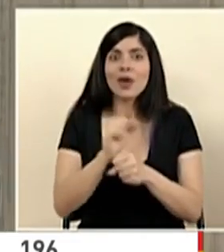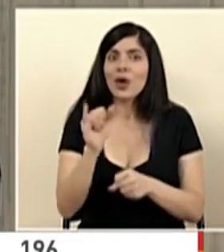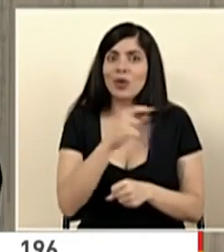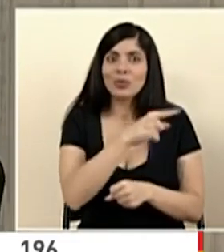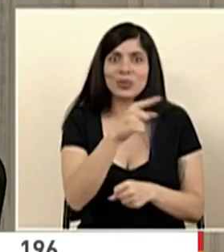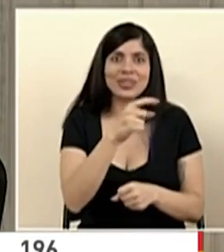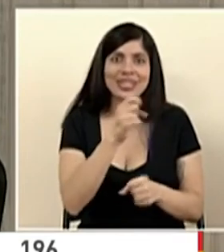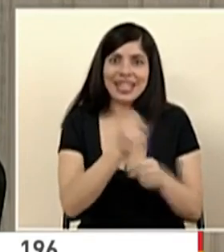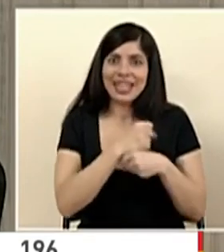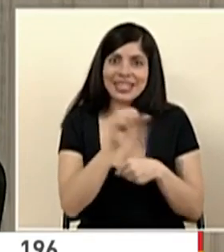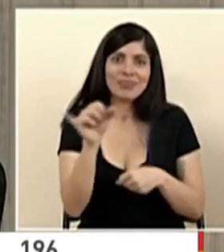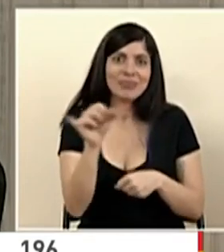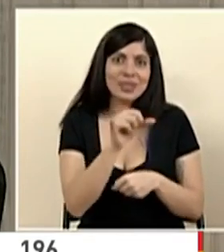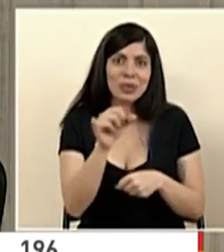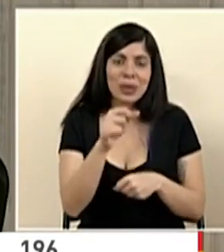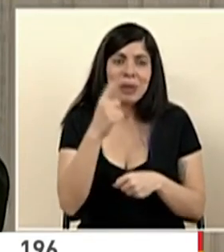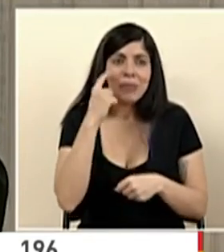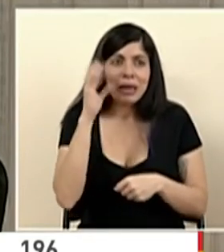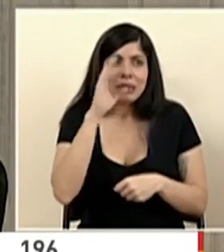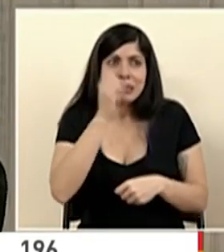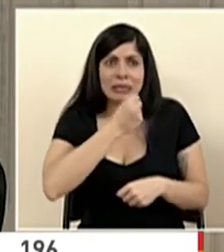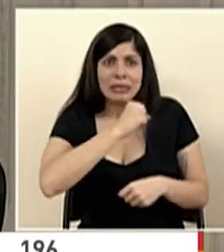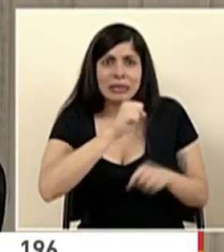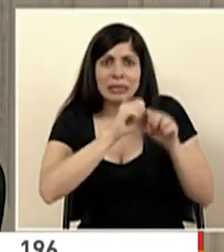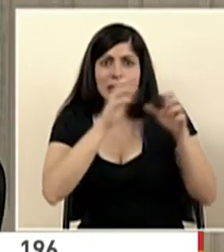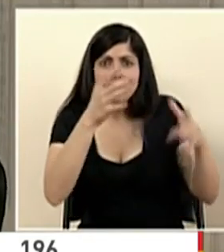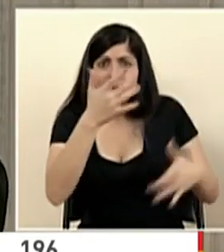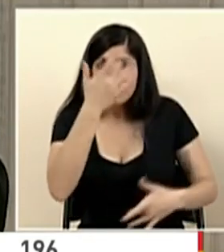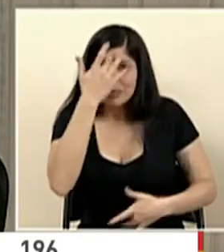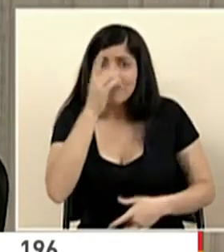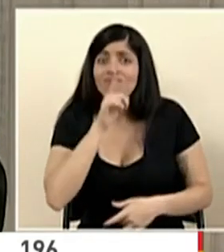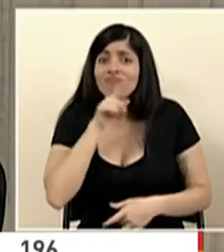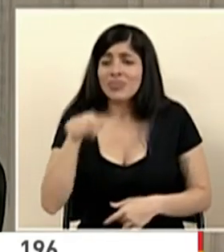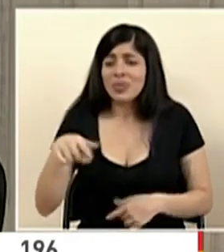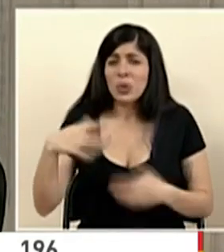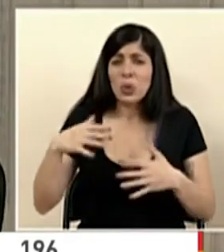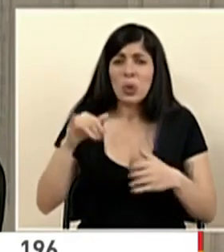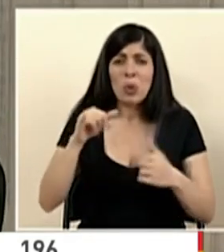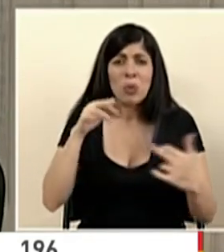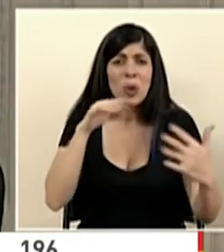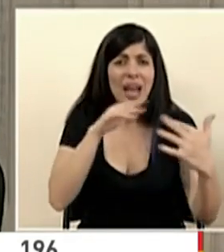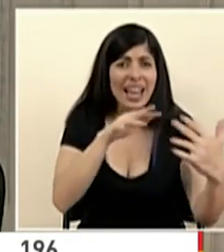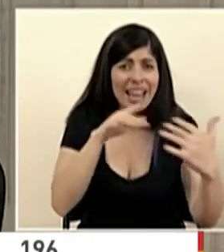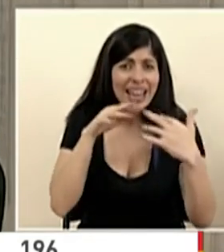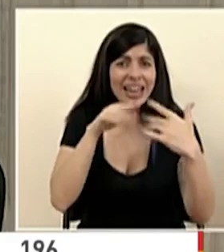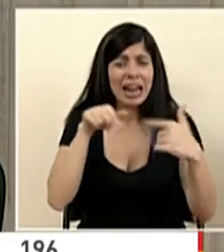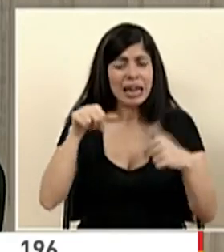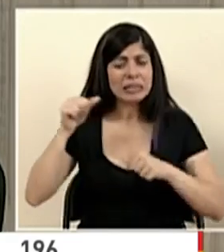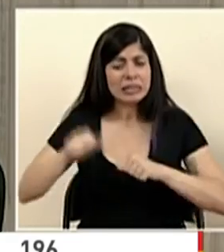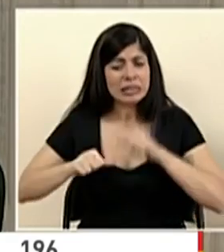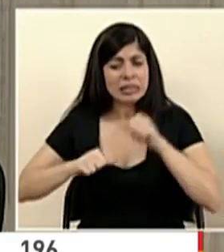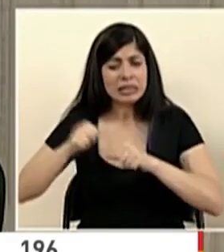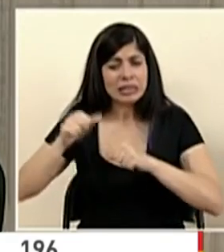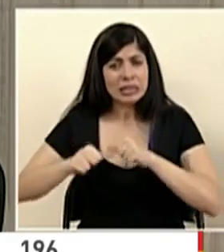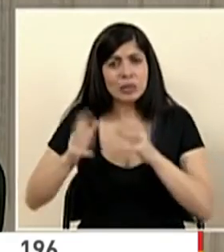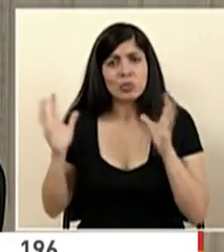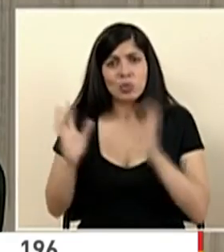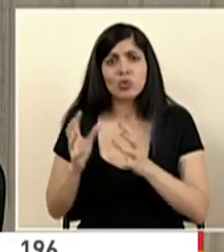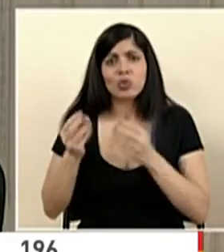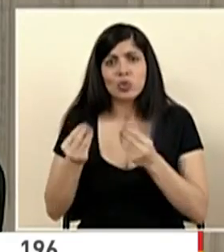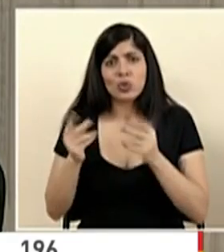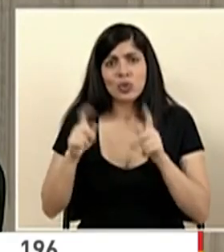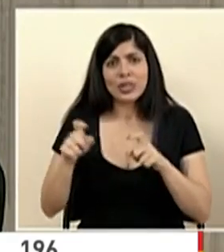ustedes están haciendo para combatir la epidemia. Esto en realidad es una batalla dentro de esa guerra y la tenemos que luchar entre muchos.